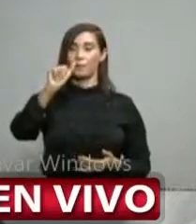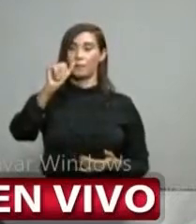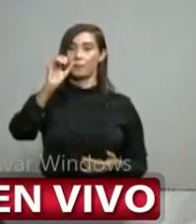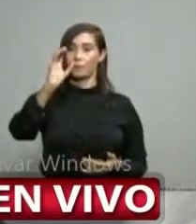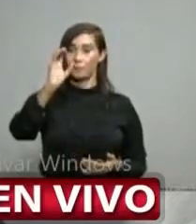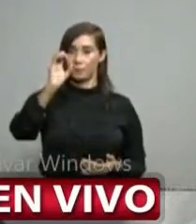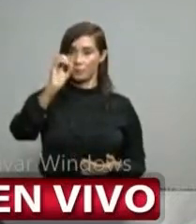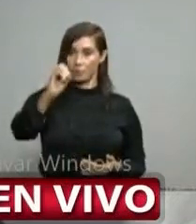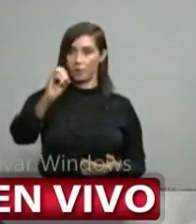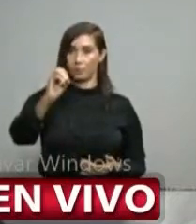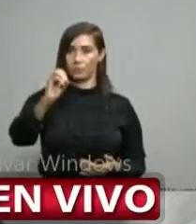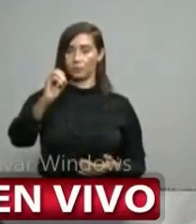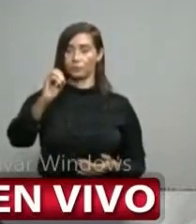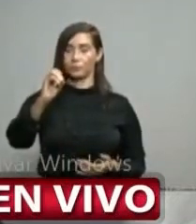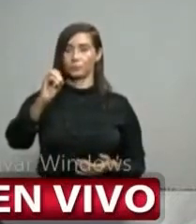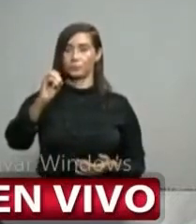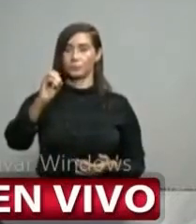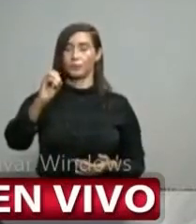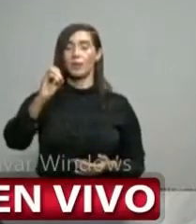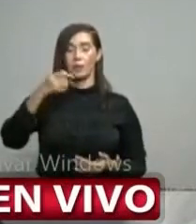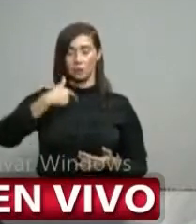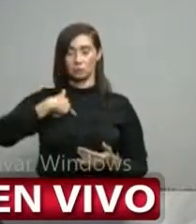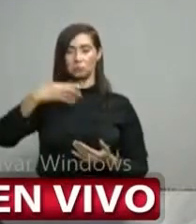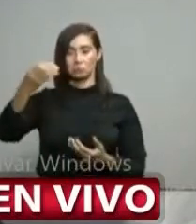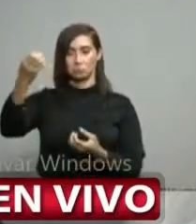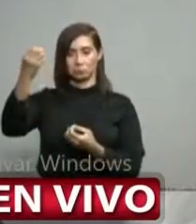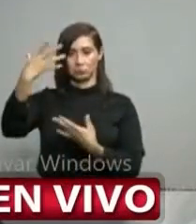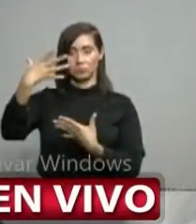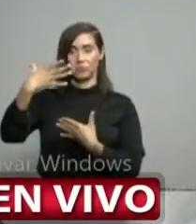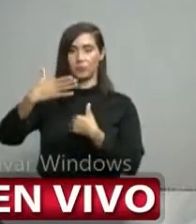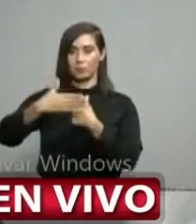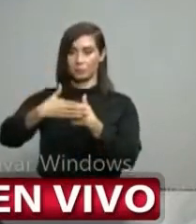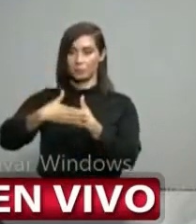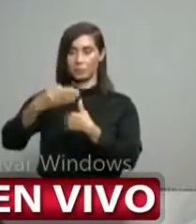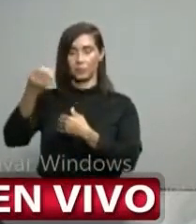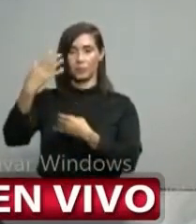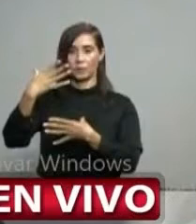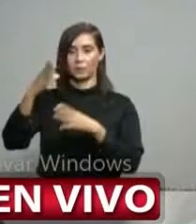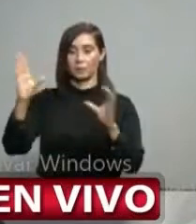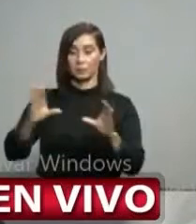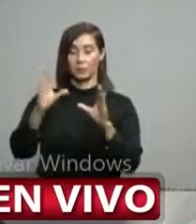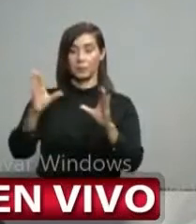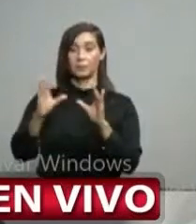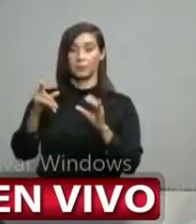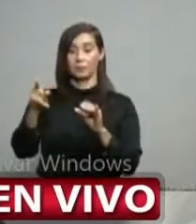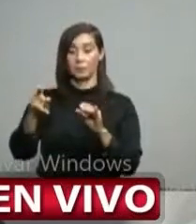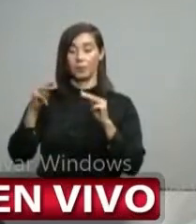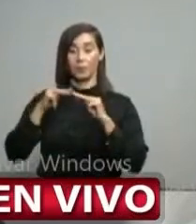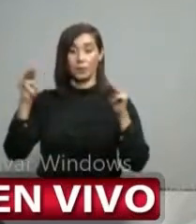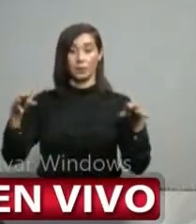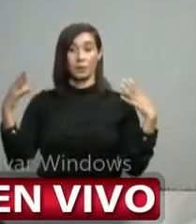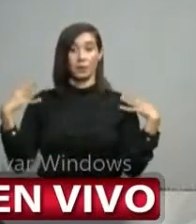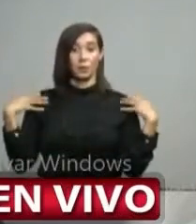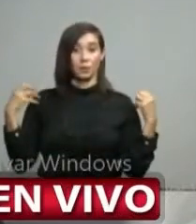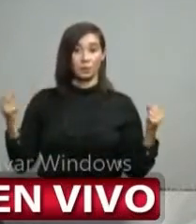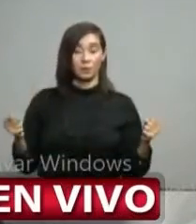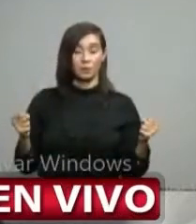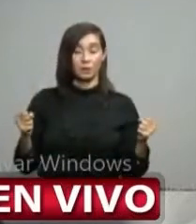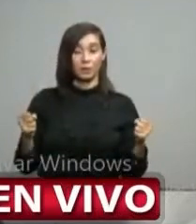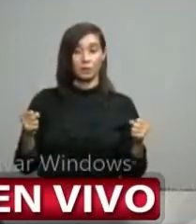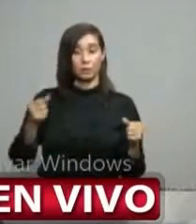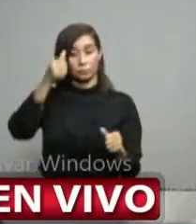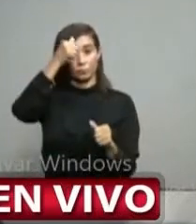estamos informados de esa actividad que se va a llevar a cabo el ministerio de salud recuerde que esta